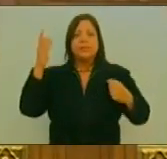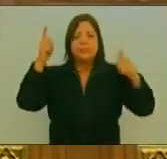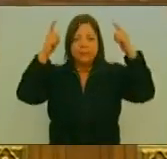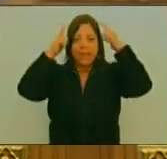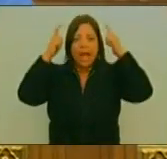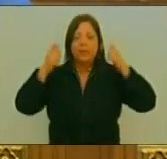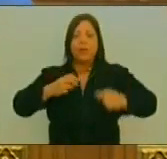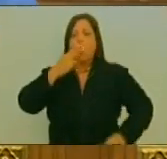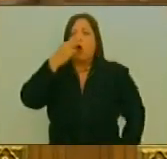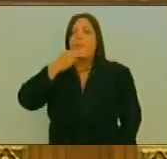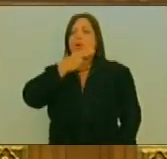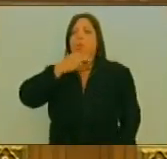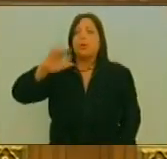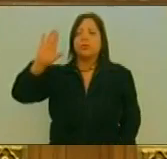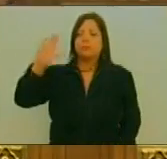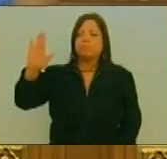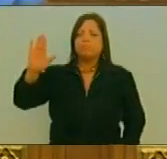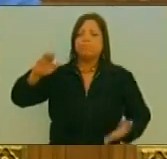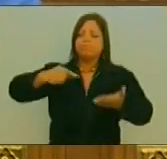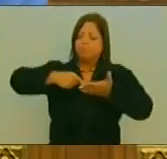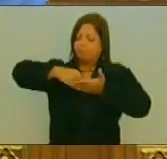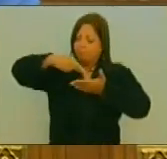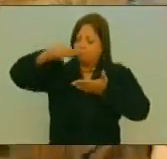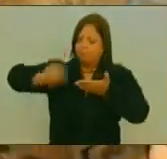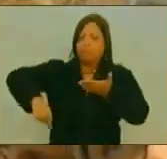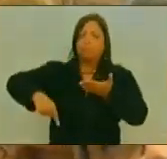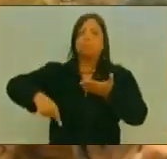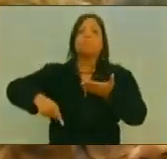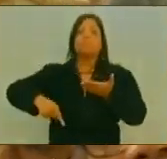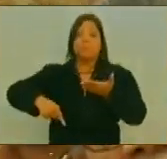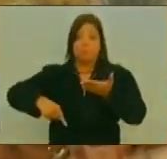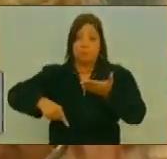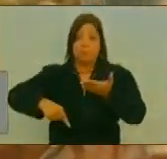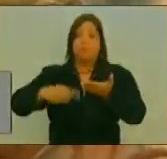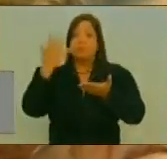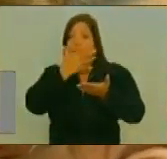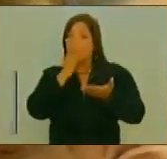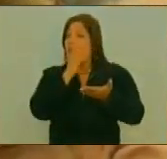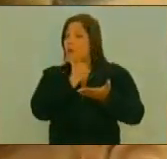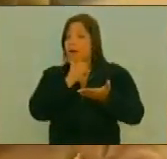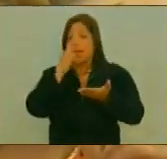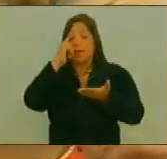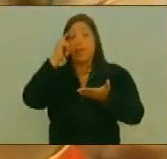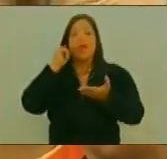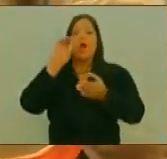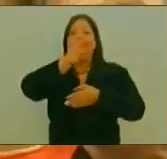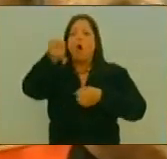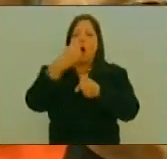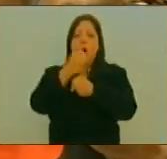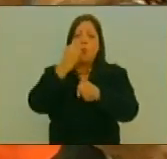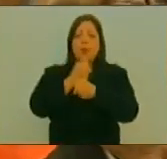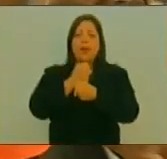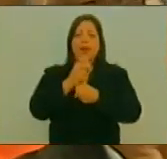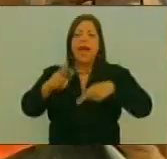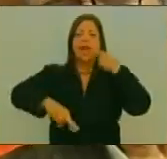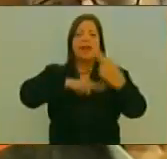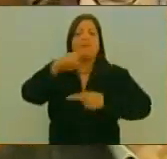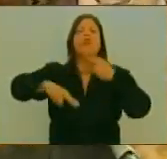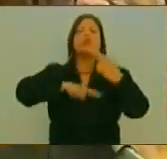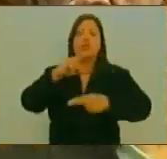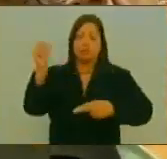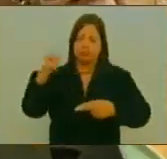Asumiendo El compromiso Con su clase Obrera Porque no les Quepa duda La clase Obrera Está en la revolución